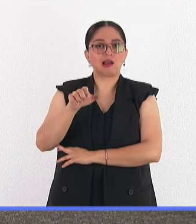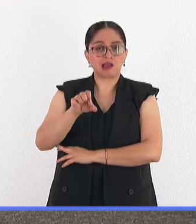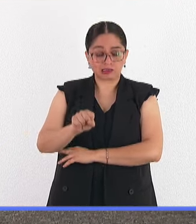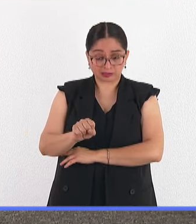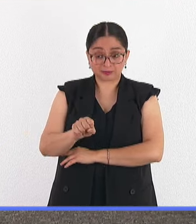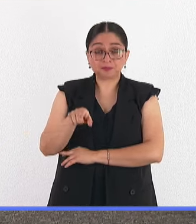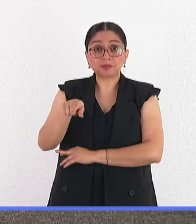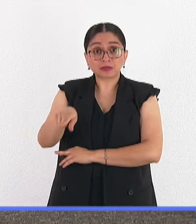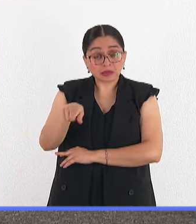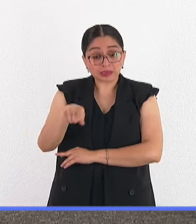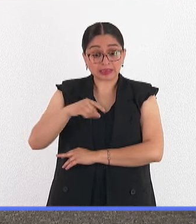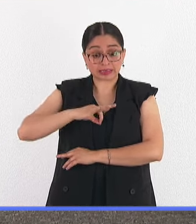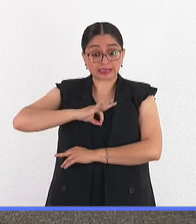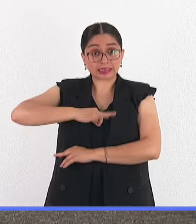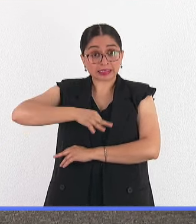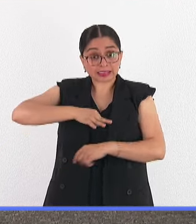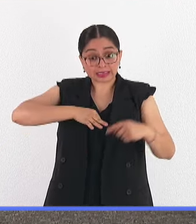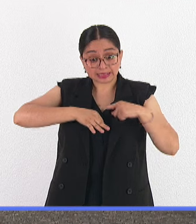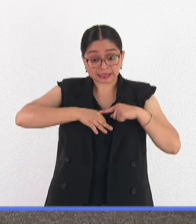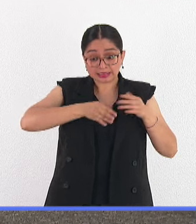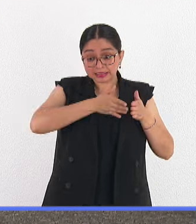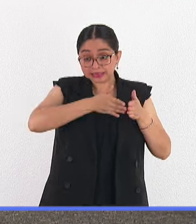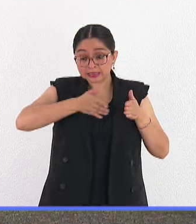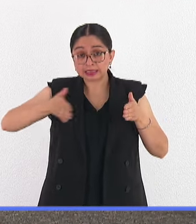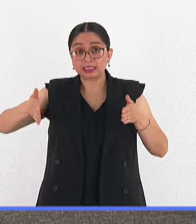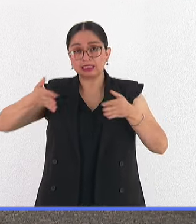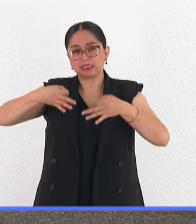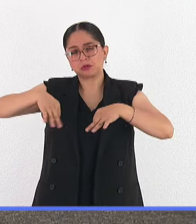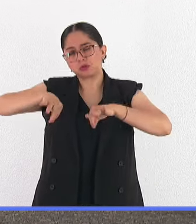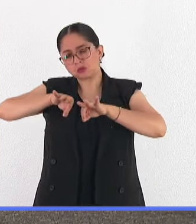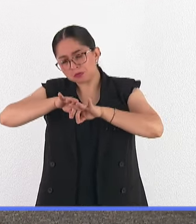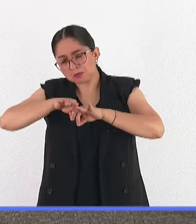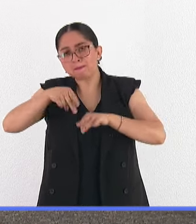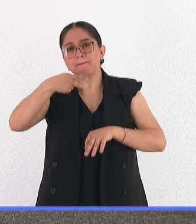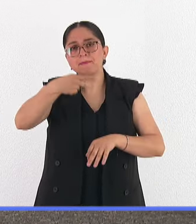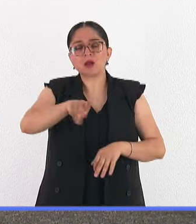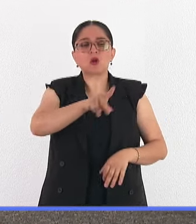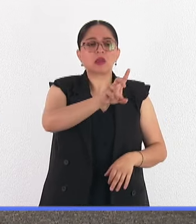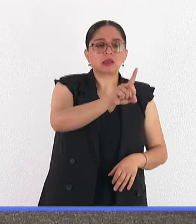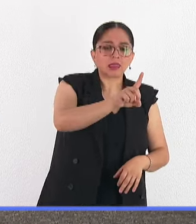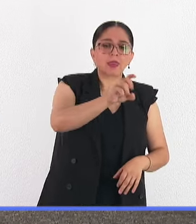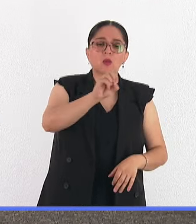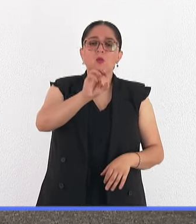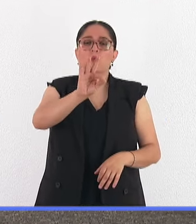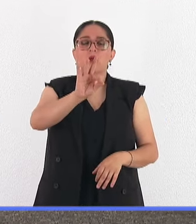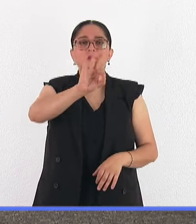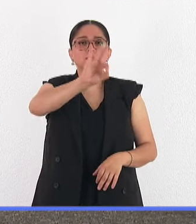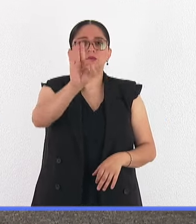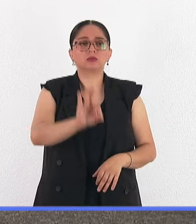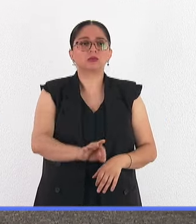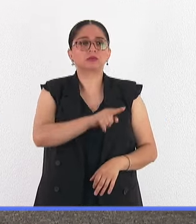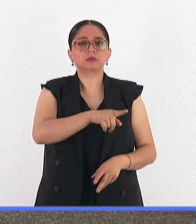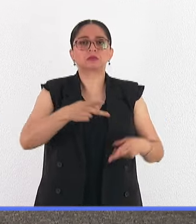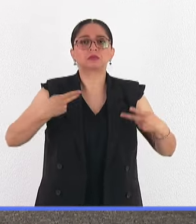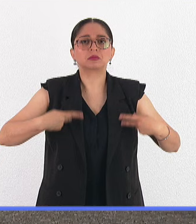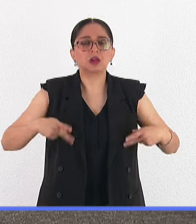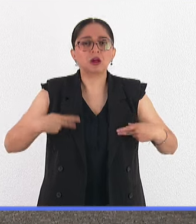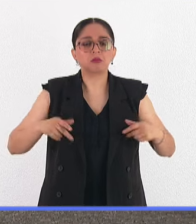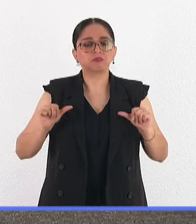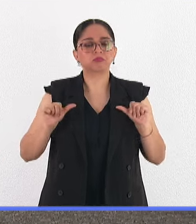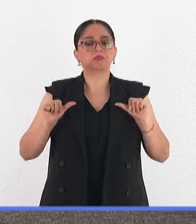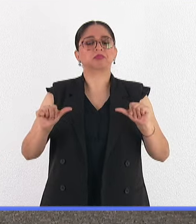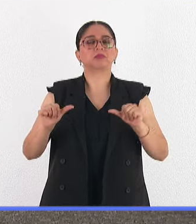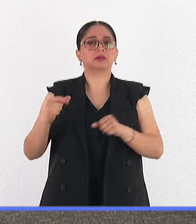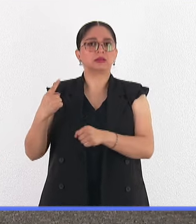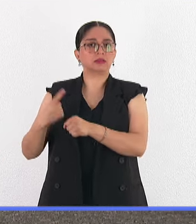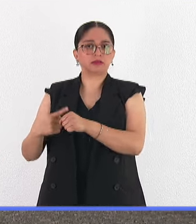la infección es importante, aunque al final, entre 30 y 40% de las personas no se van a enfermar, pero van a